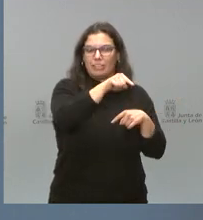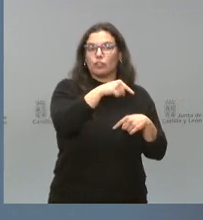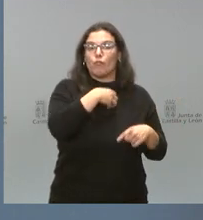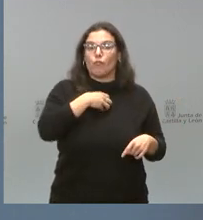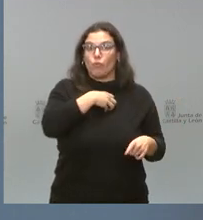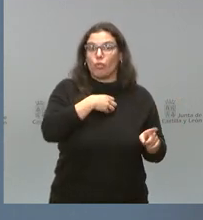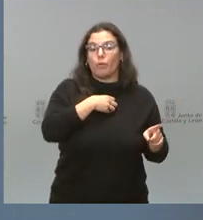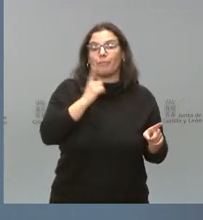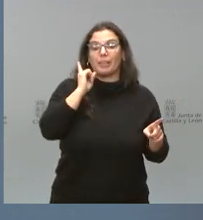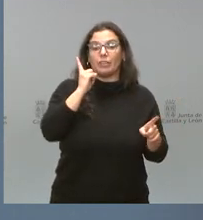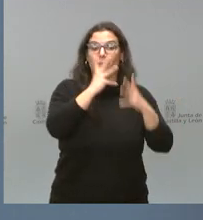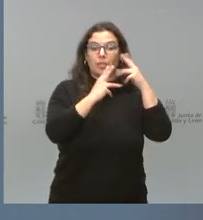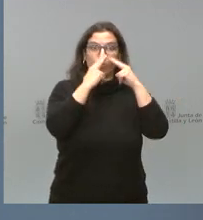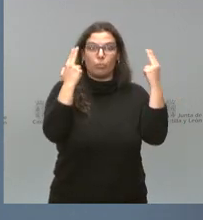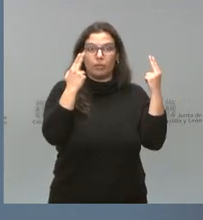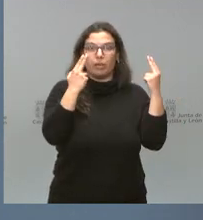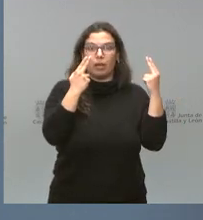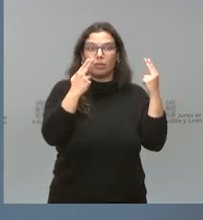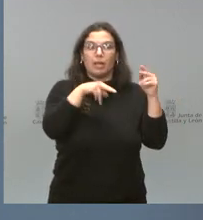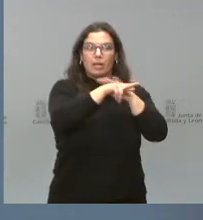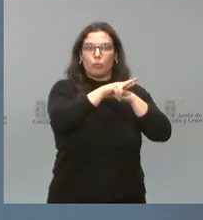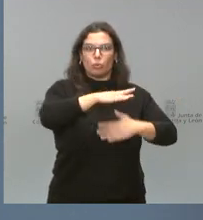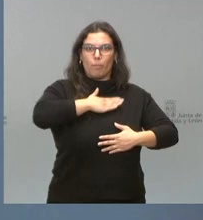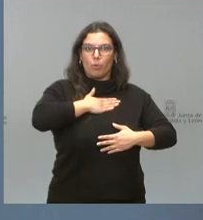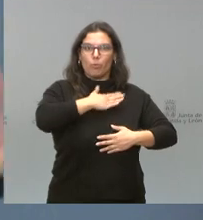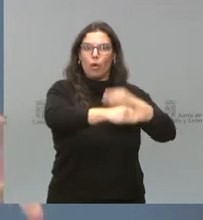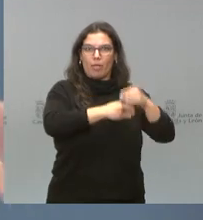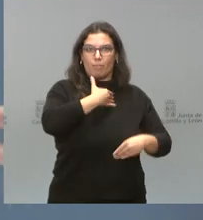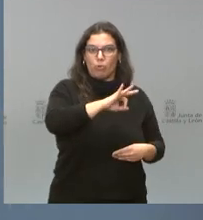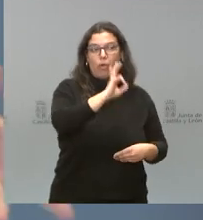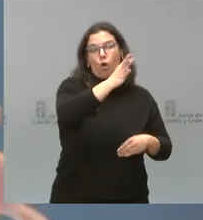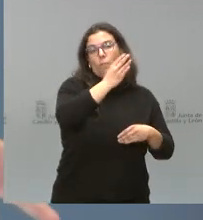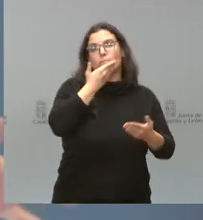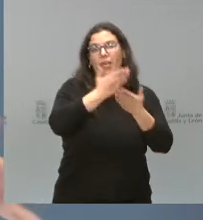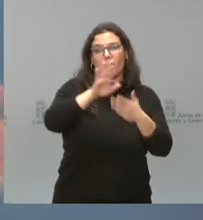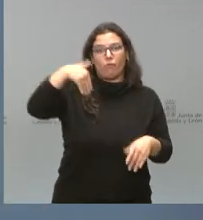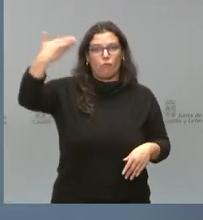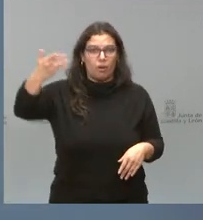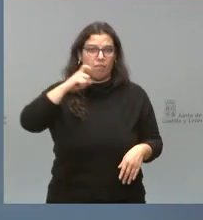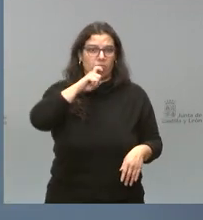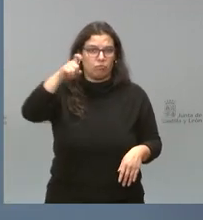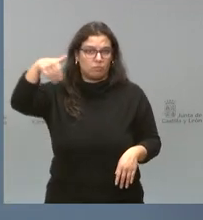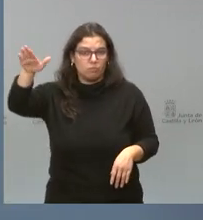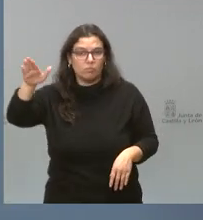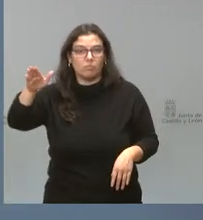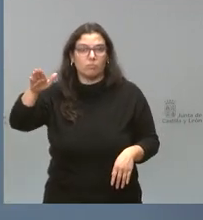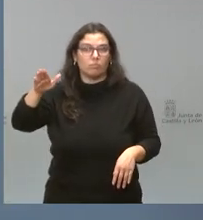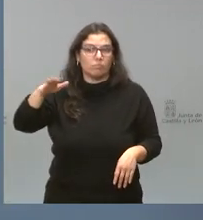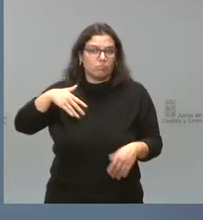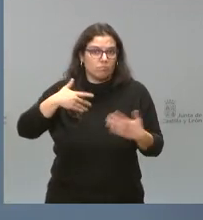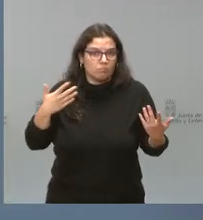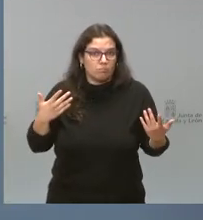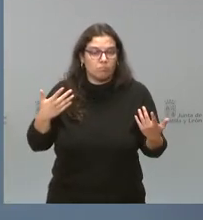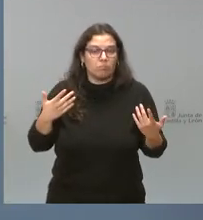que, en el caso de la Administración, se puede hacer con medios propios internos o bien se puede externalizar a una función a través de un tercero.